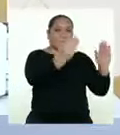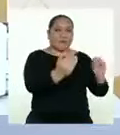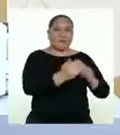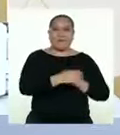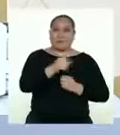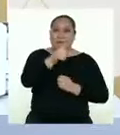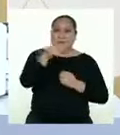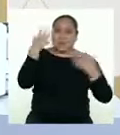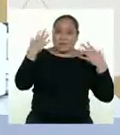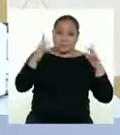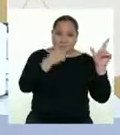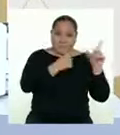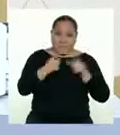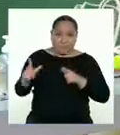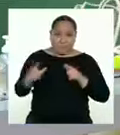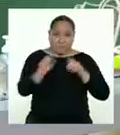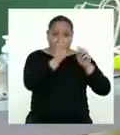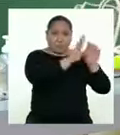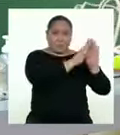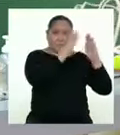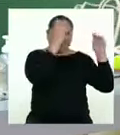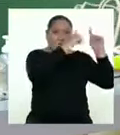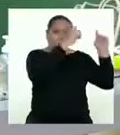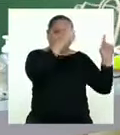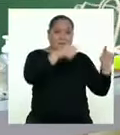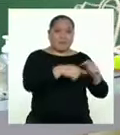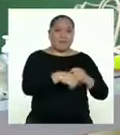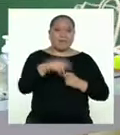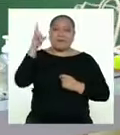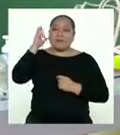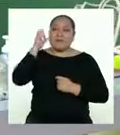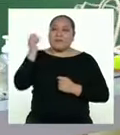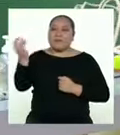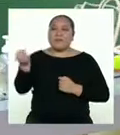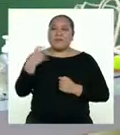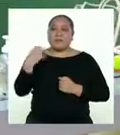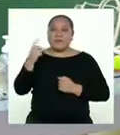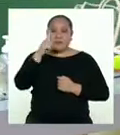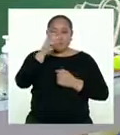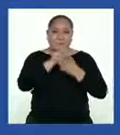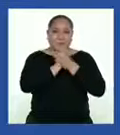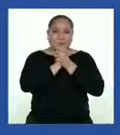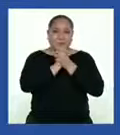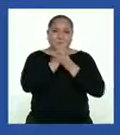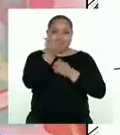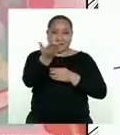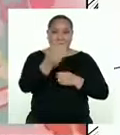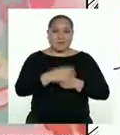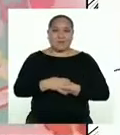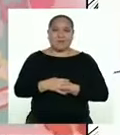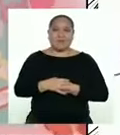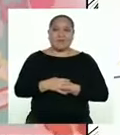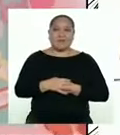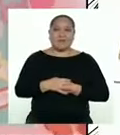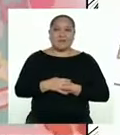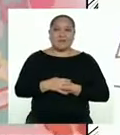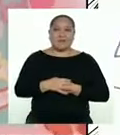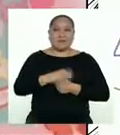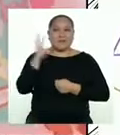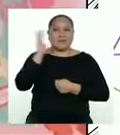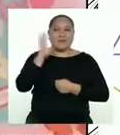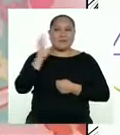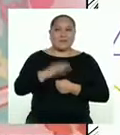¿Ustedes le hicieron su periódico mural? Escuchemos lo que nos tiene que decir ahora una de sus compañeras. Hola,